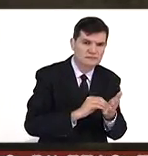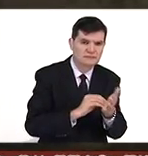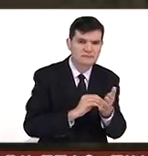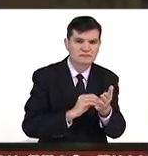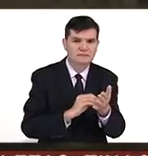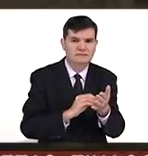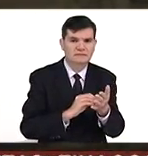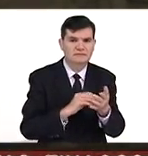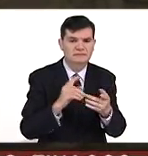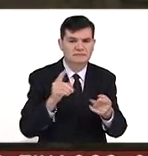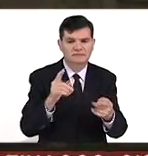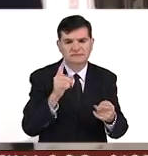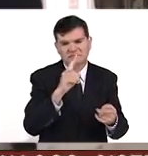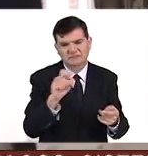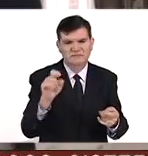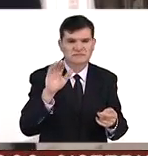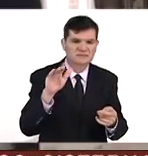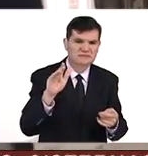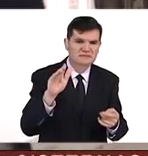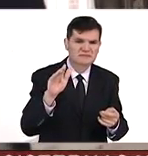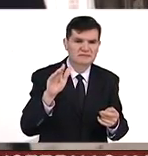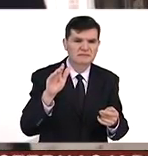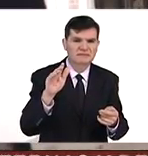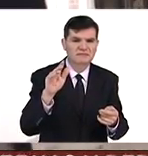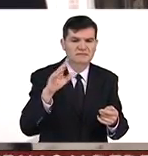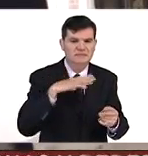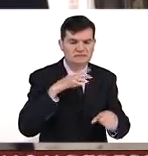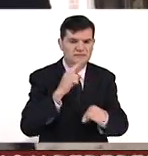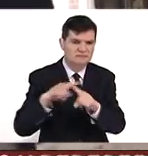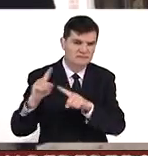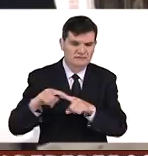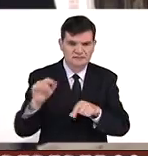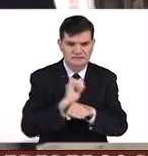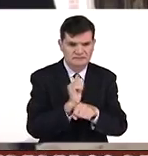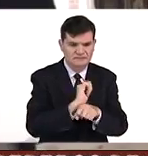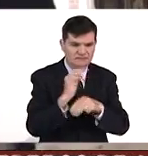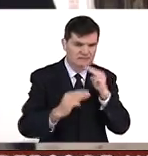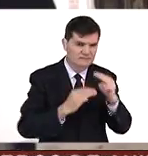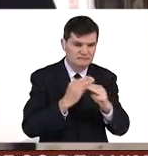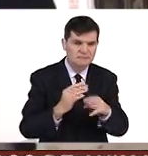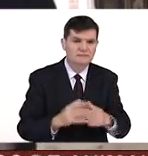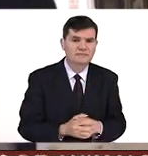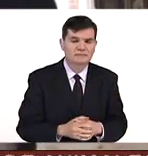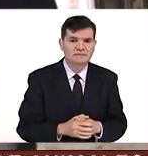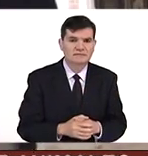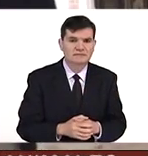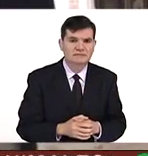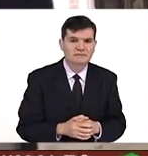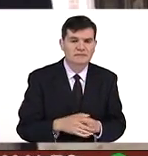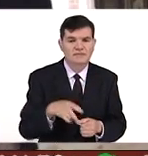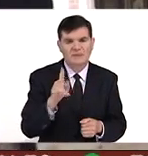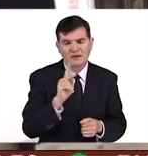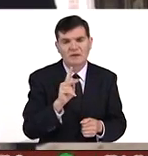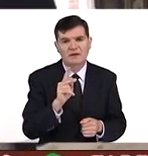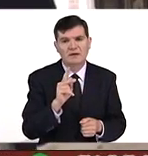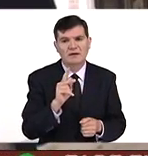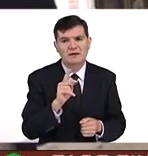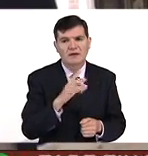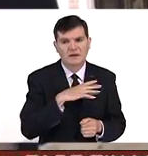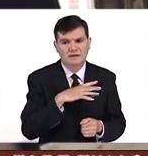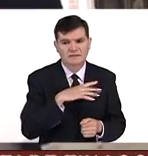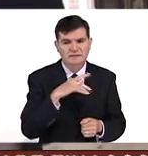como 150 artistas de todas partes del mundo y bueno, aquí